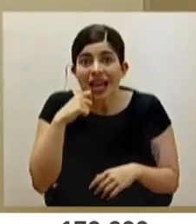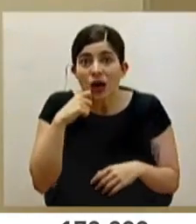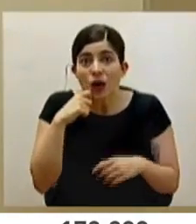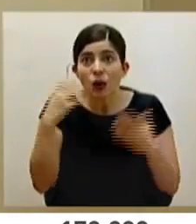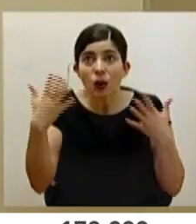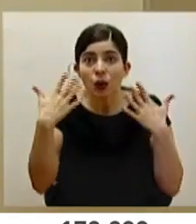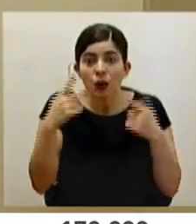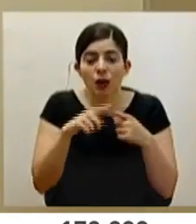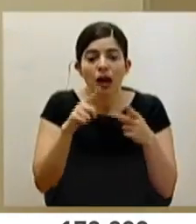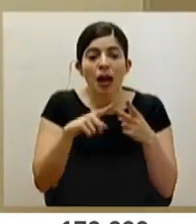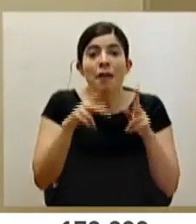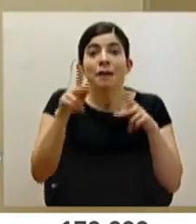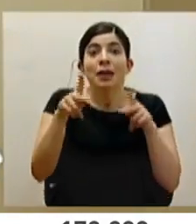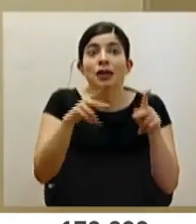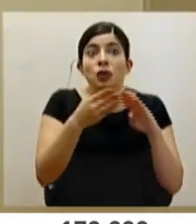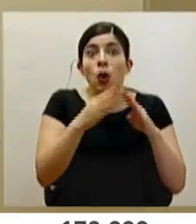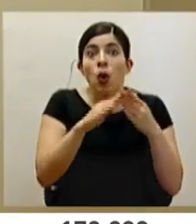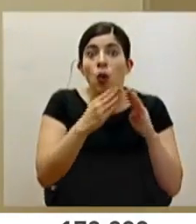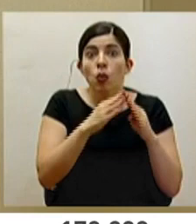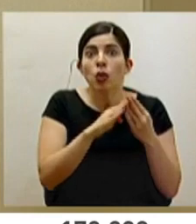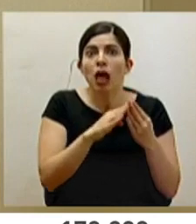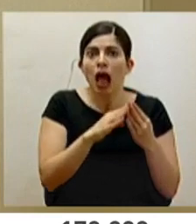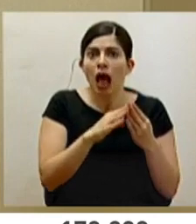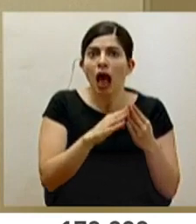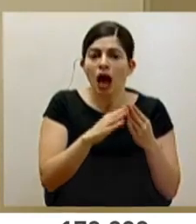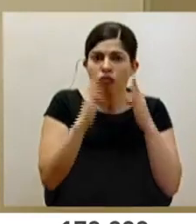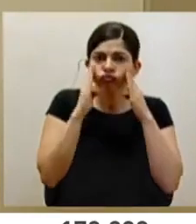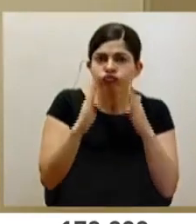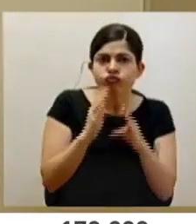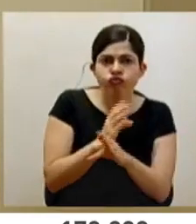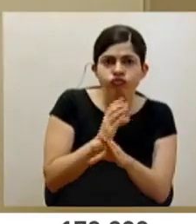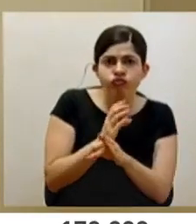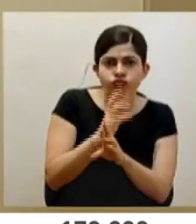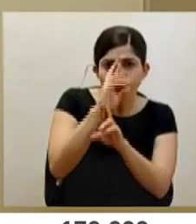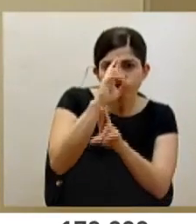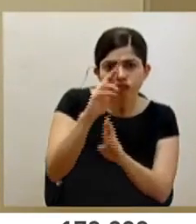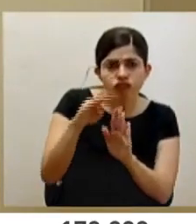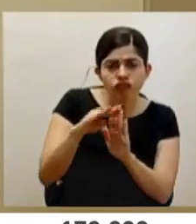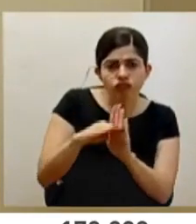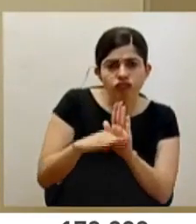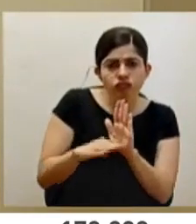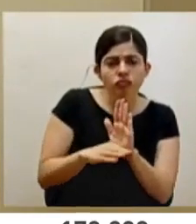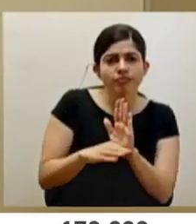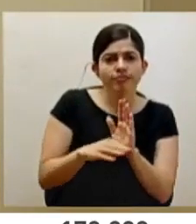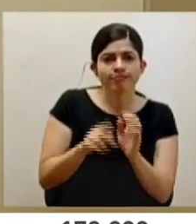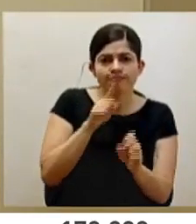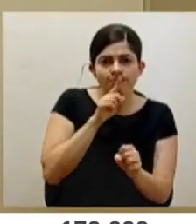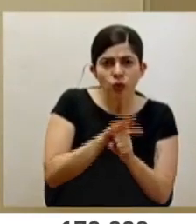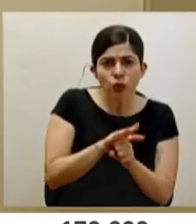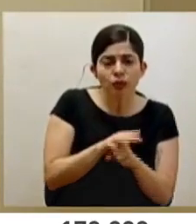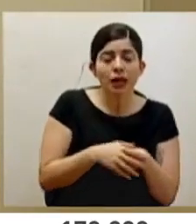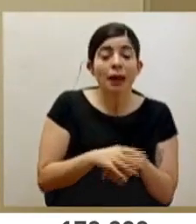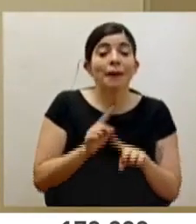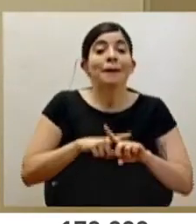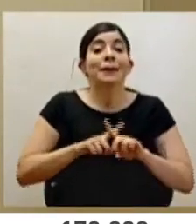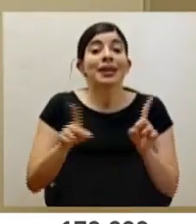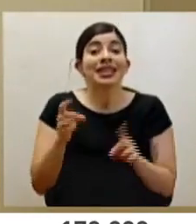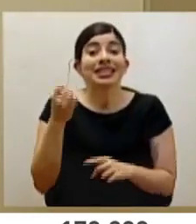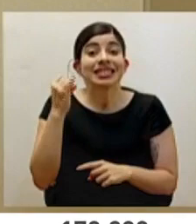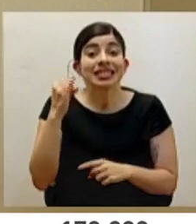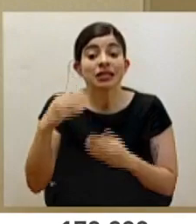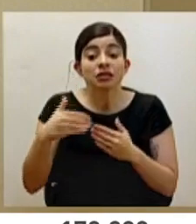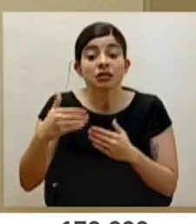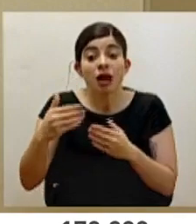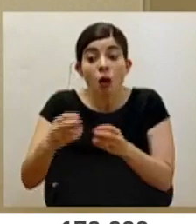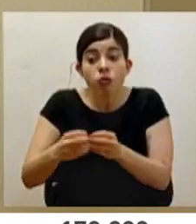comunidad, como decía don Alex, se está poniendo la camiseta y están siguiendo con todas las medidas y con todos los protocolos. Pero, si se diera un